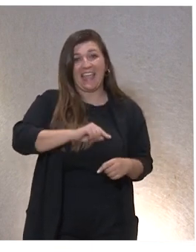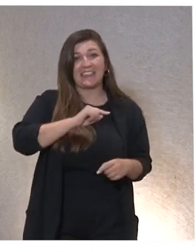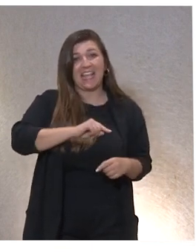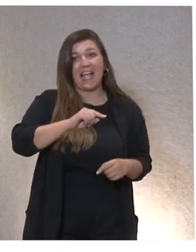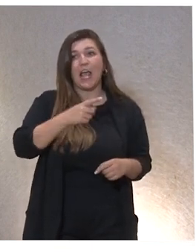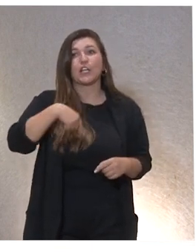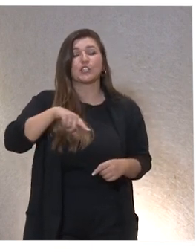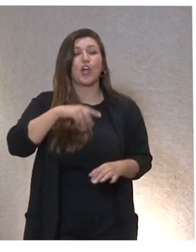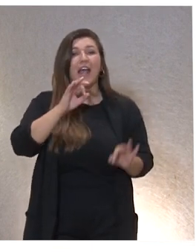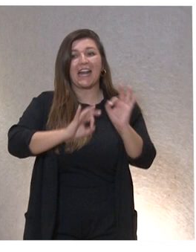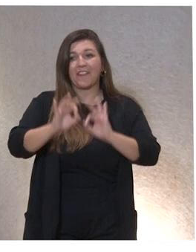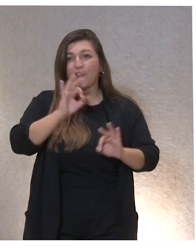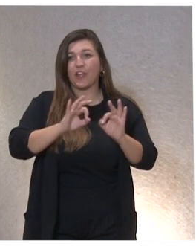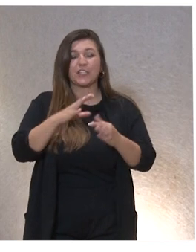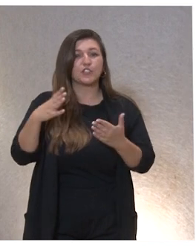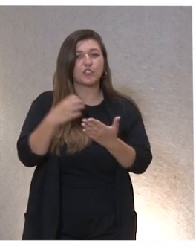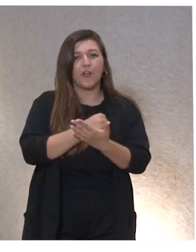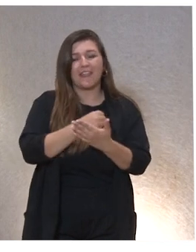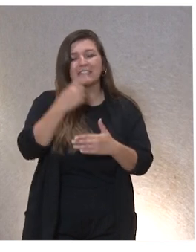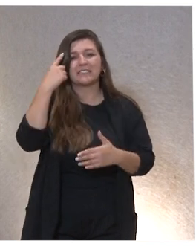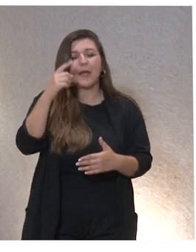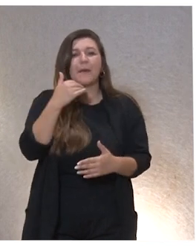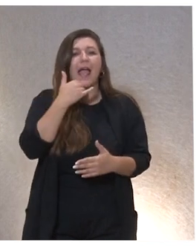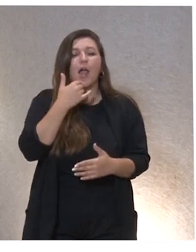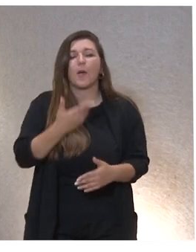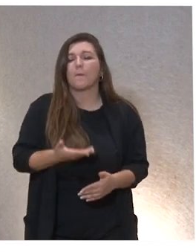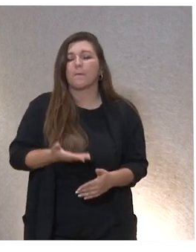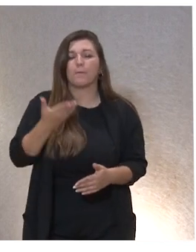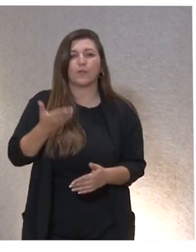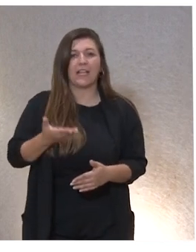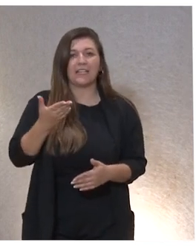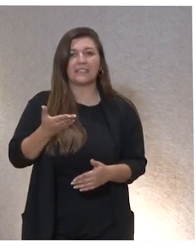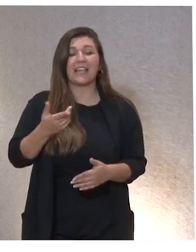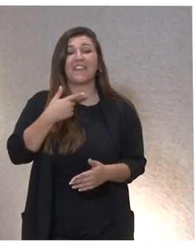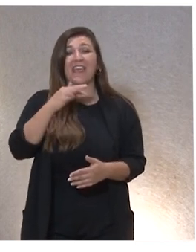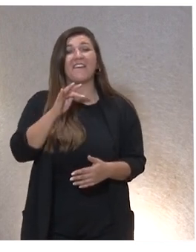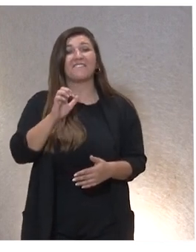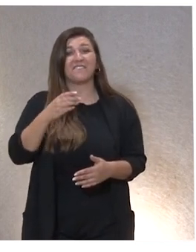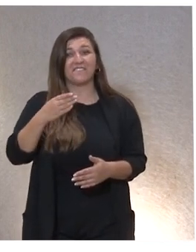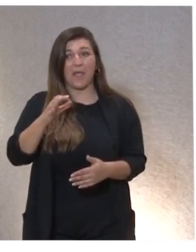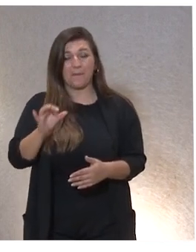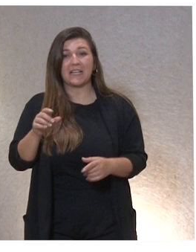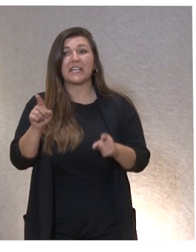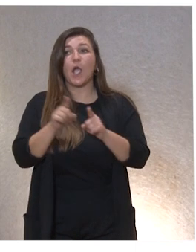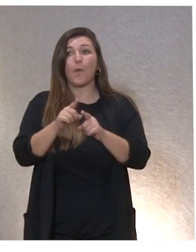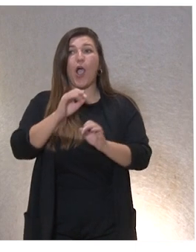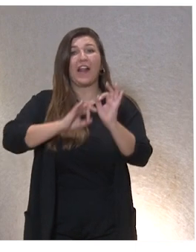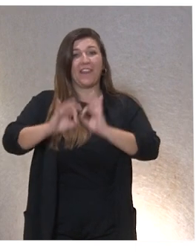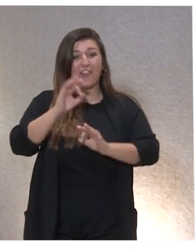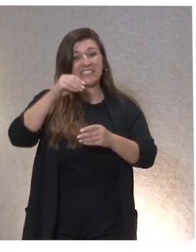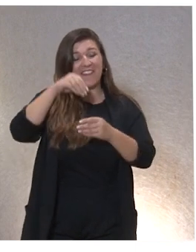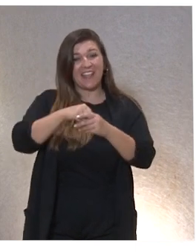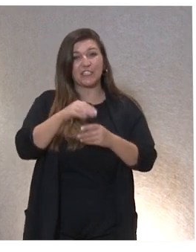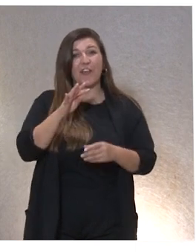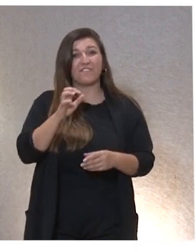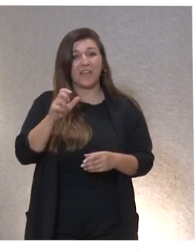nuestras organizaciones, que todas entendemos como algo esencial. Tanto FEBAS como las organizaciones en FEBAS cuentan con